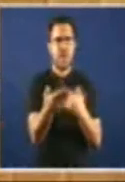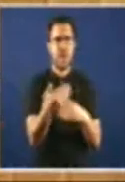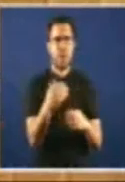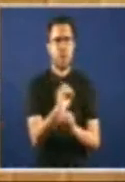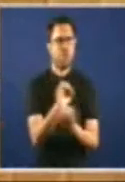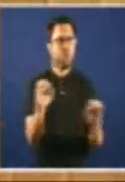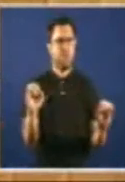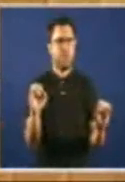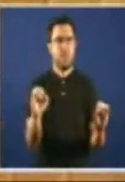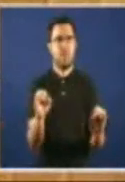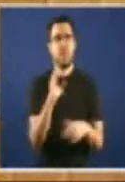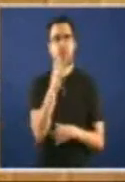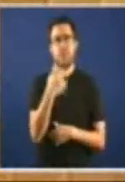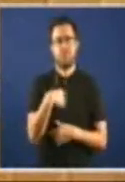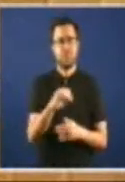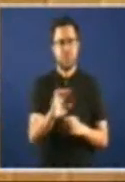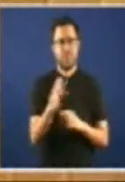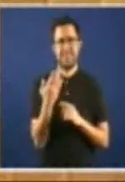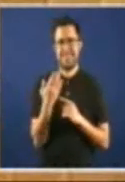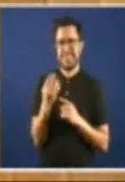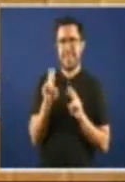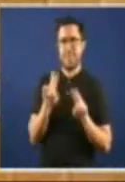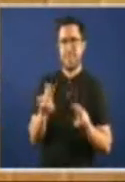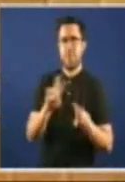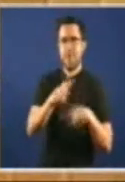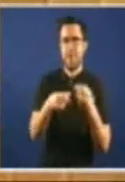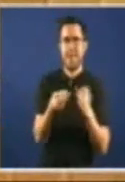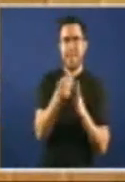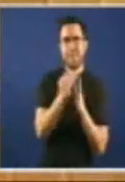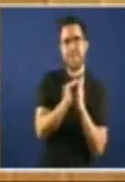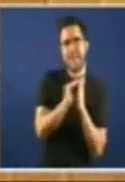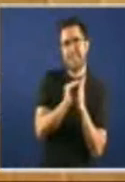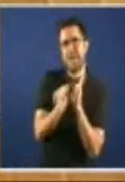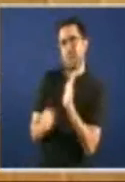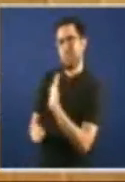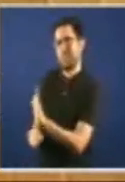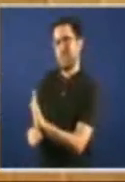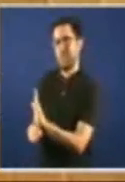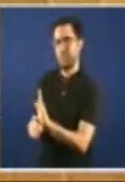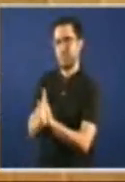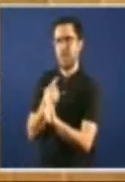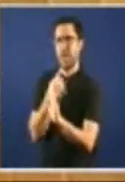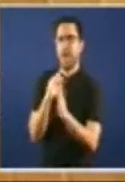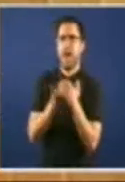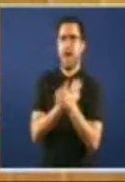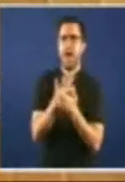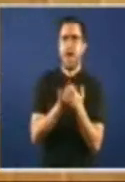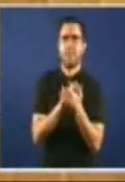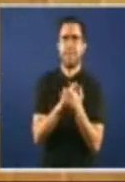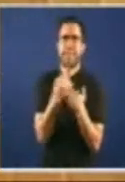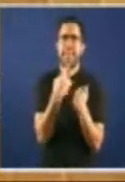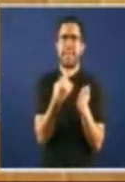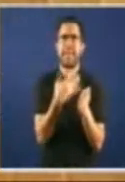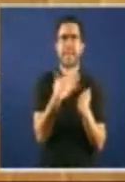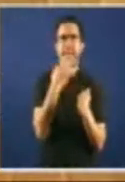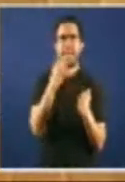Unha das emendas Que presentamos Que cando fala De quen non é emprendedor Quen non se considera